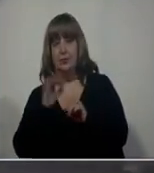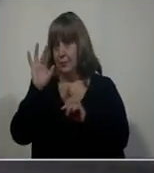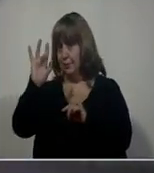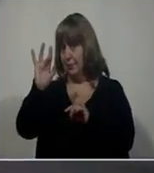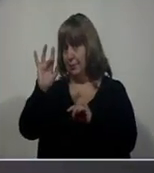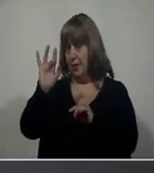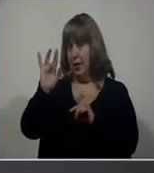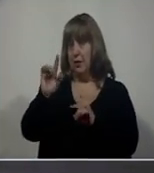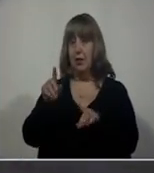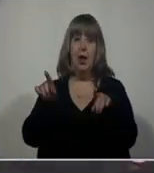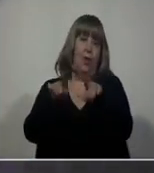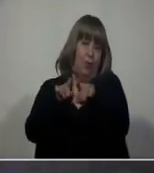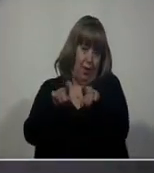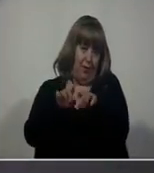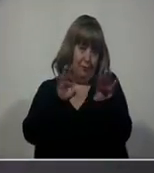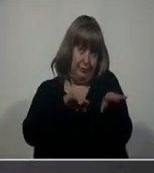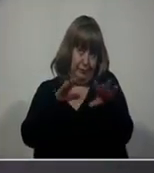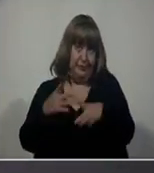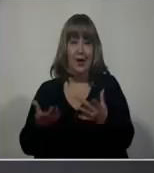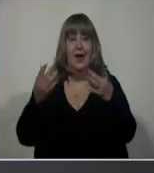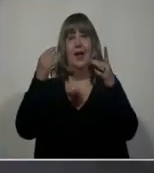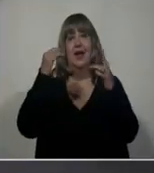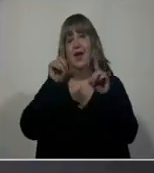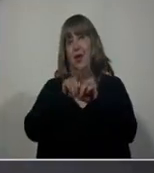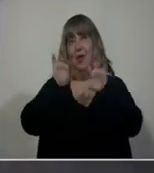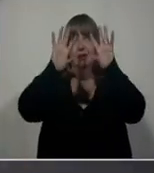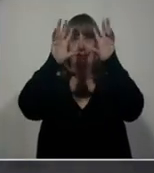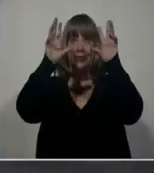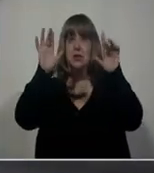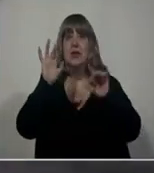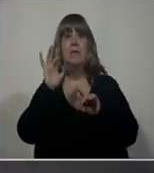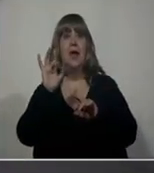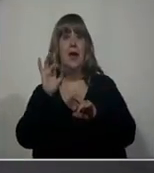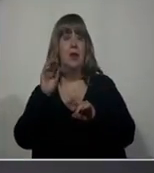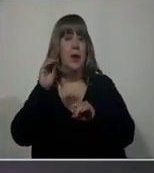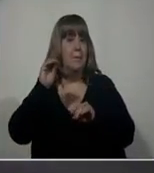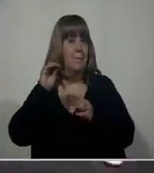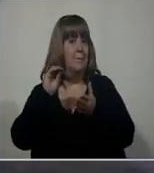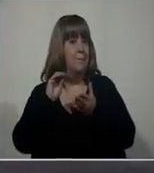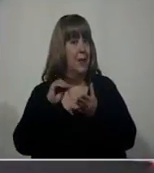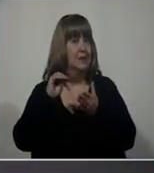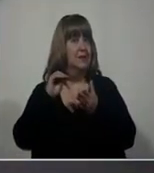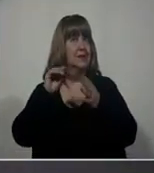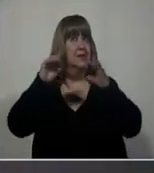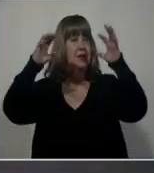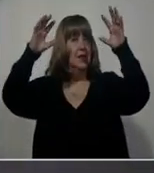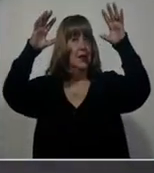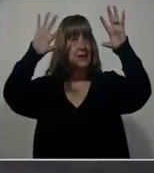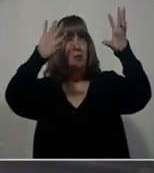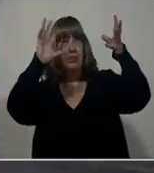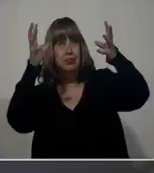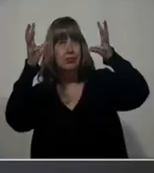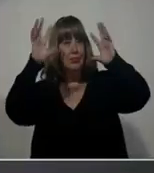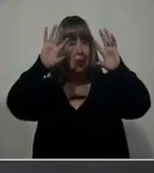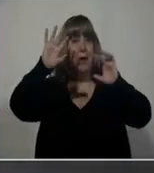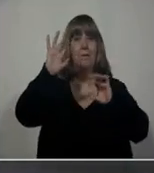¿sabes qué? Tampoco cambia nada. Lo que pasa el día miércoles es que se incrementa, se intensifica la inestabilidad.